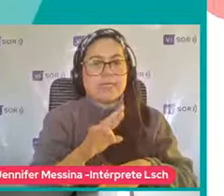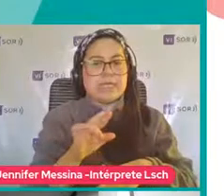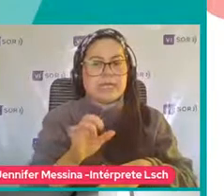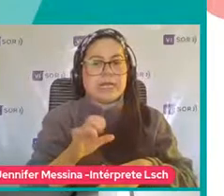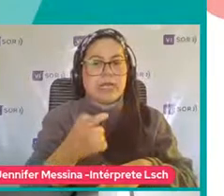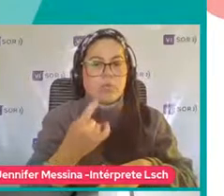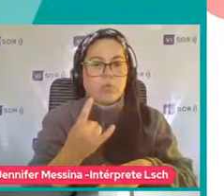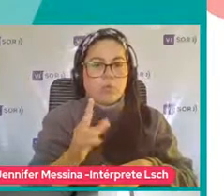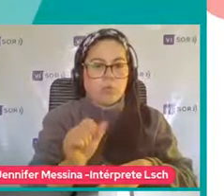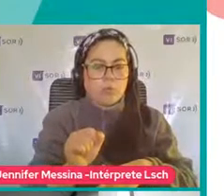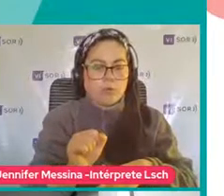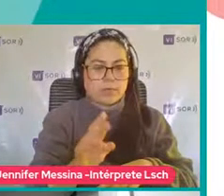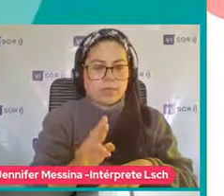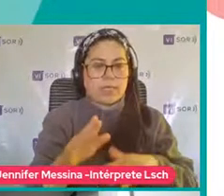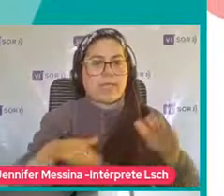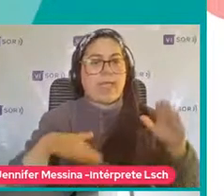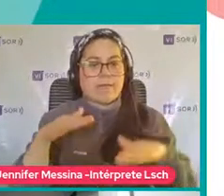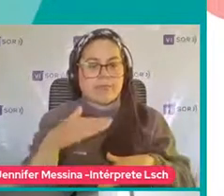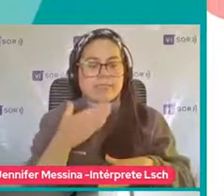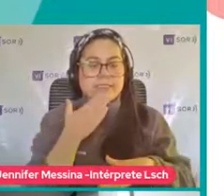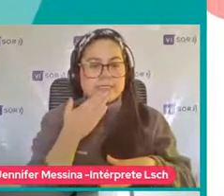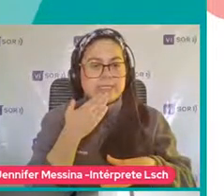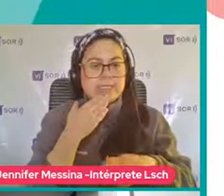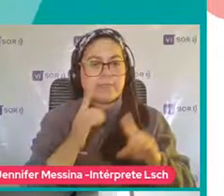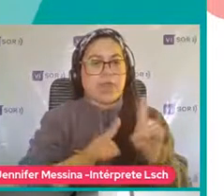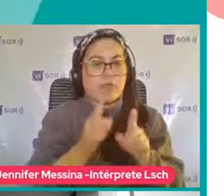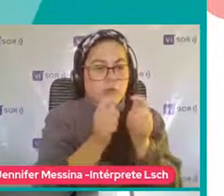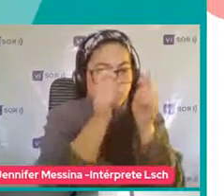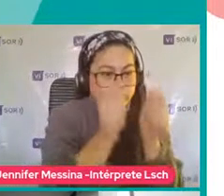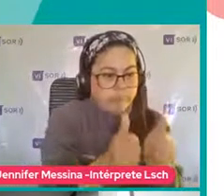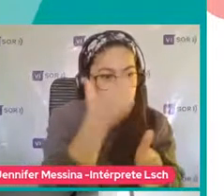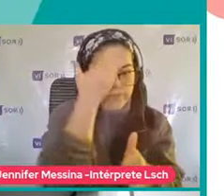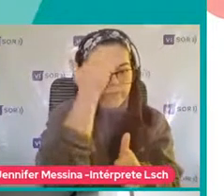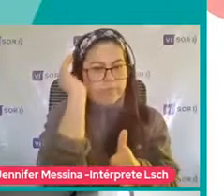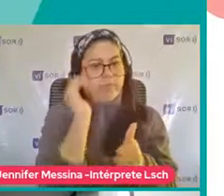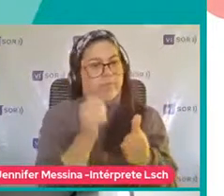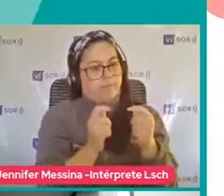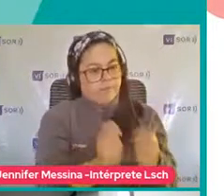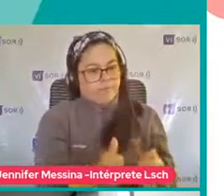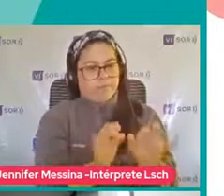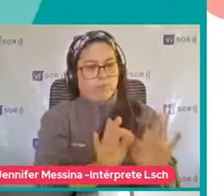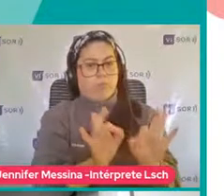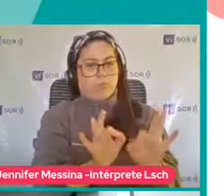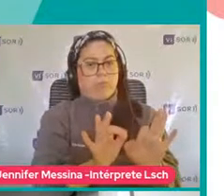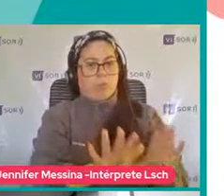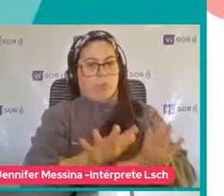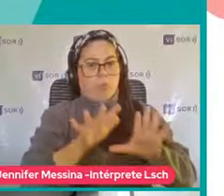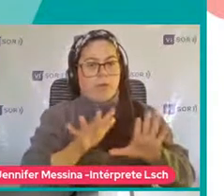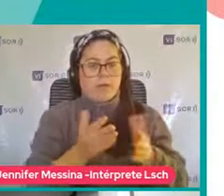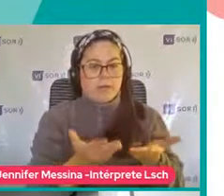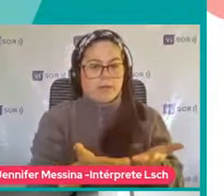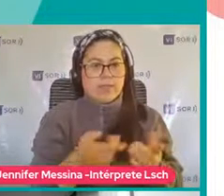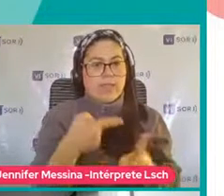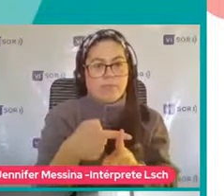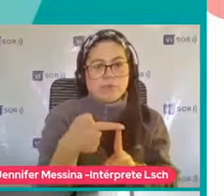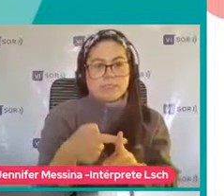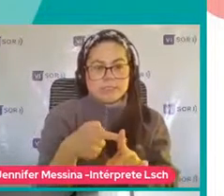Y tienen A veces Talentos También Excepcionales Que también Hay que ver En los aspectos Cierto Positivos